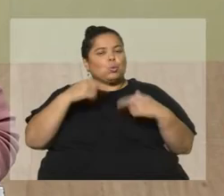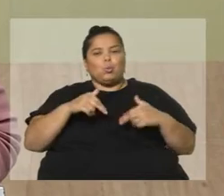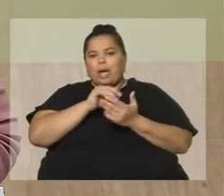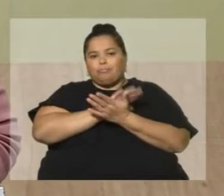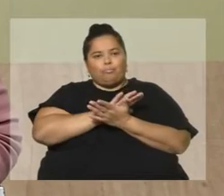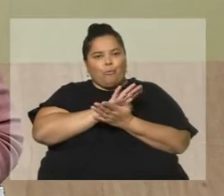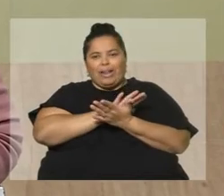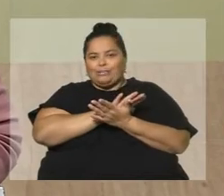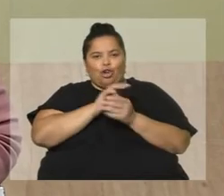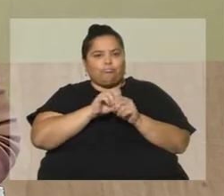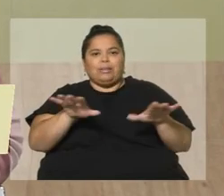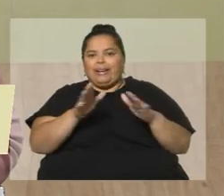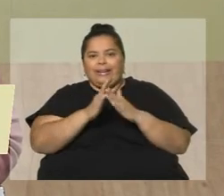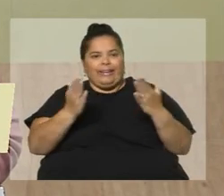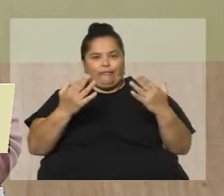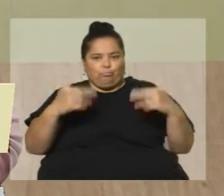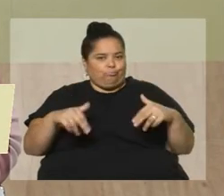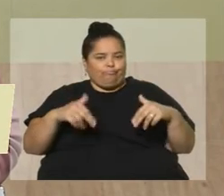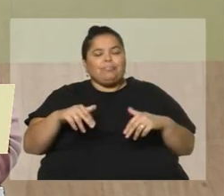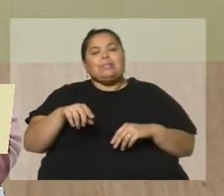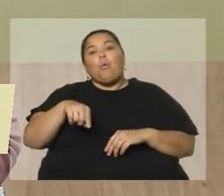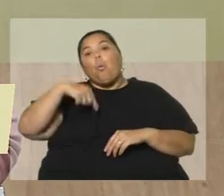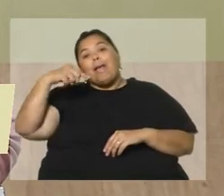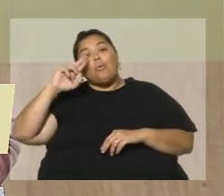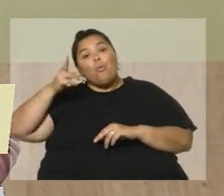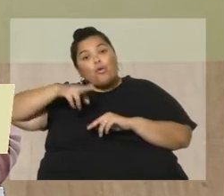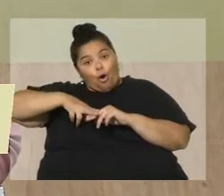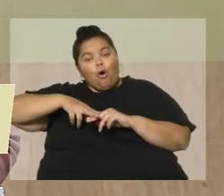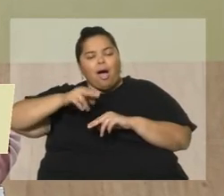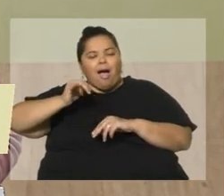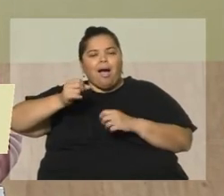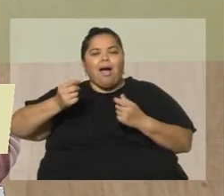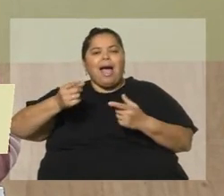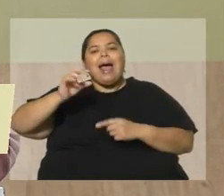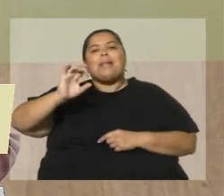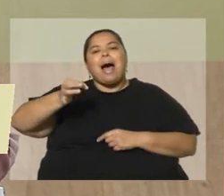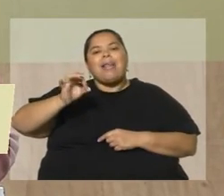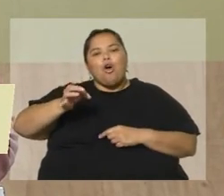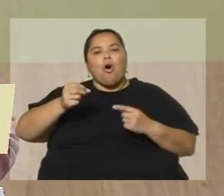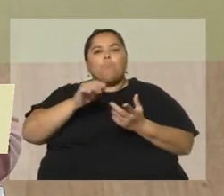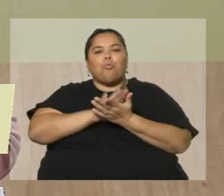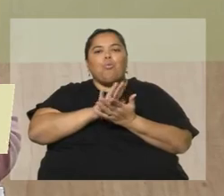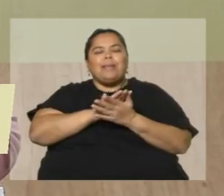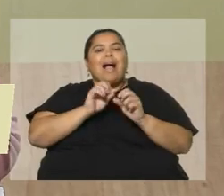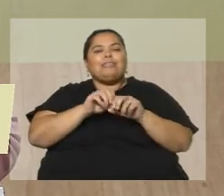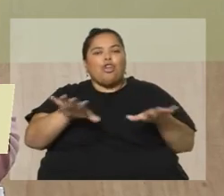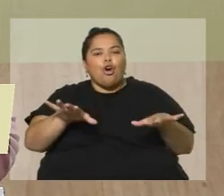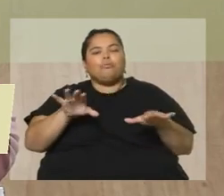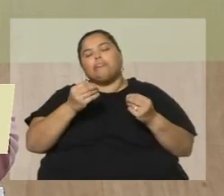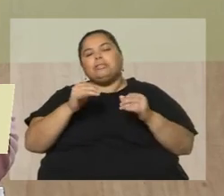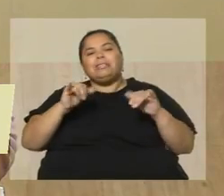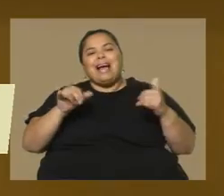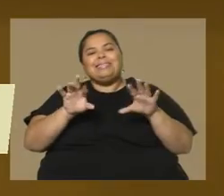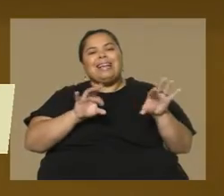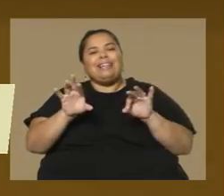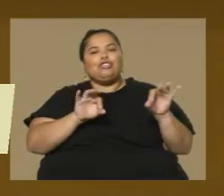póstumo, lo publicó Carlos Baferreira, su hermano. Pero bueno, con una selección de poemas que ella ya había dejado